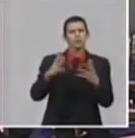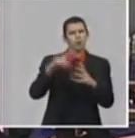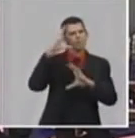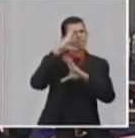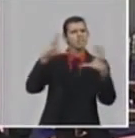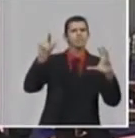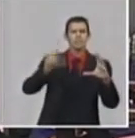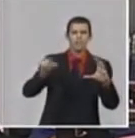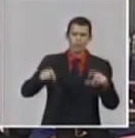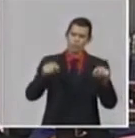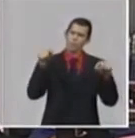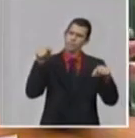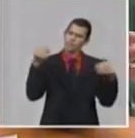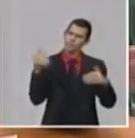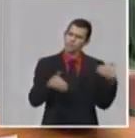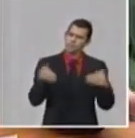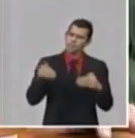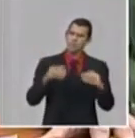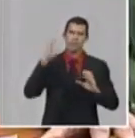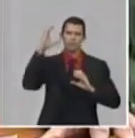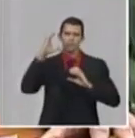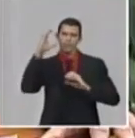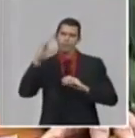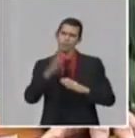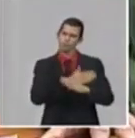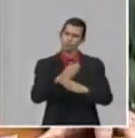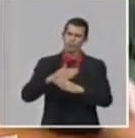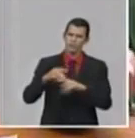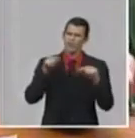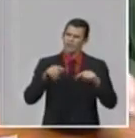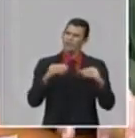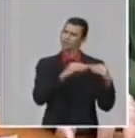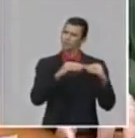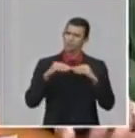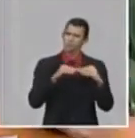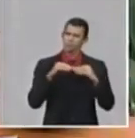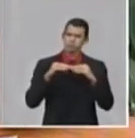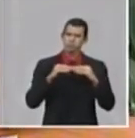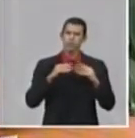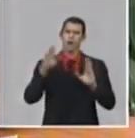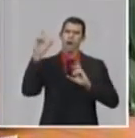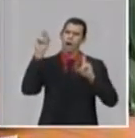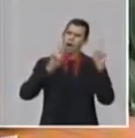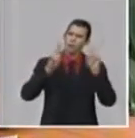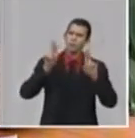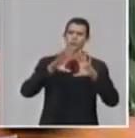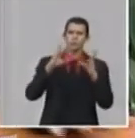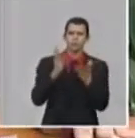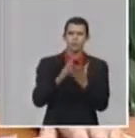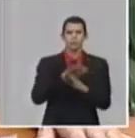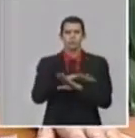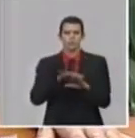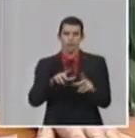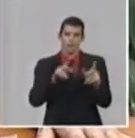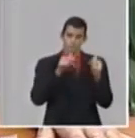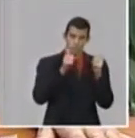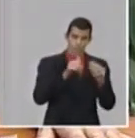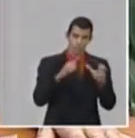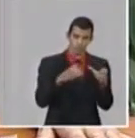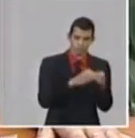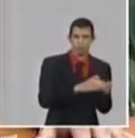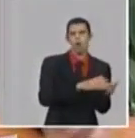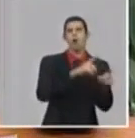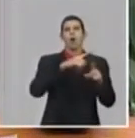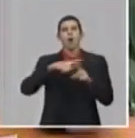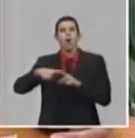de nuestro proyecto. Ahí fue muy discutido, fue aprobado y lo llevamos al consejo científico de Yokua Far.